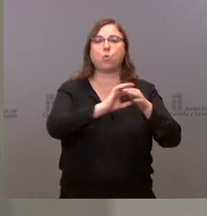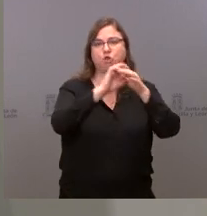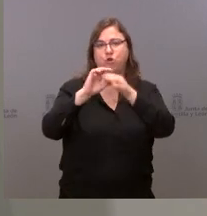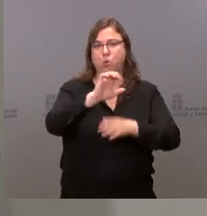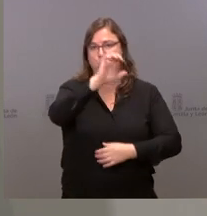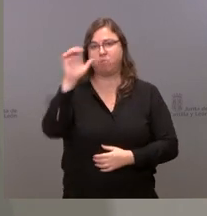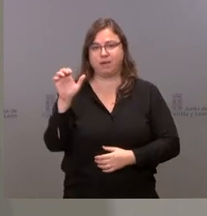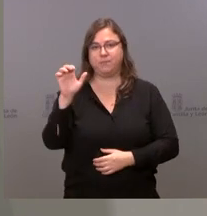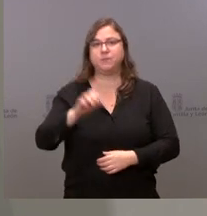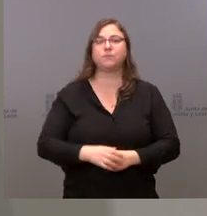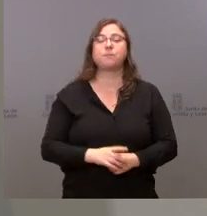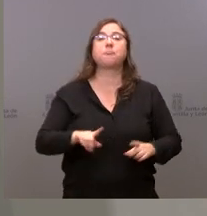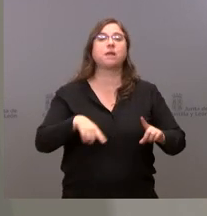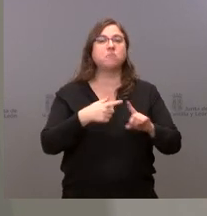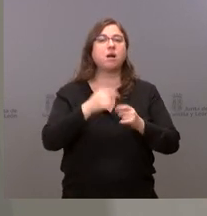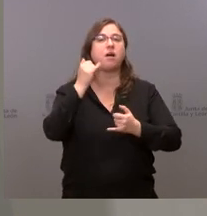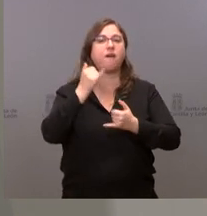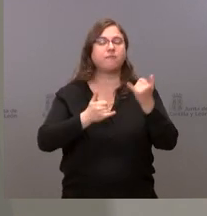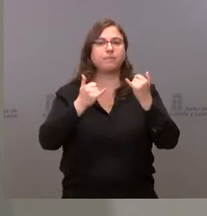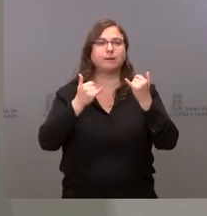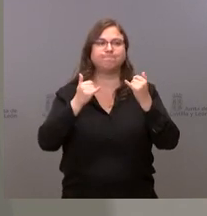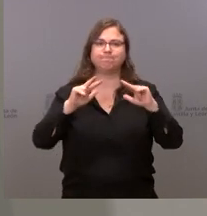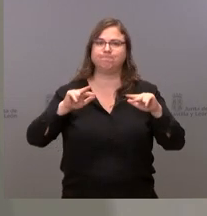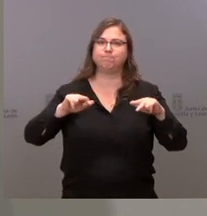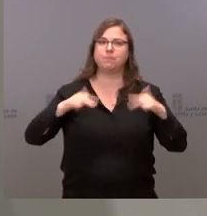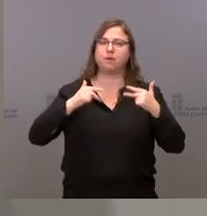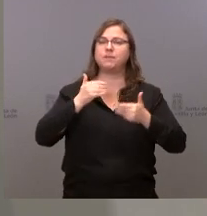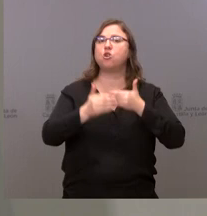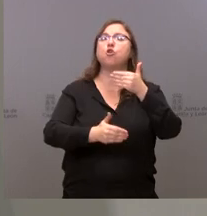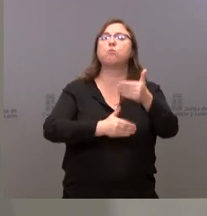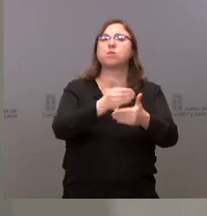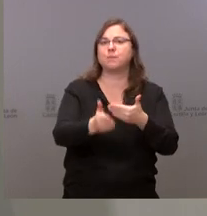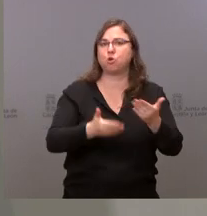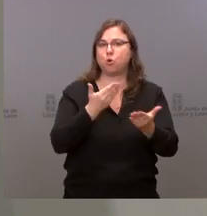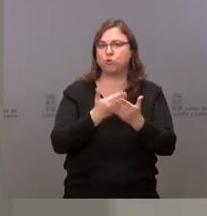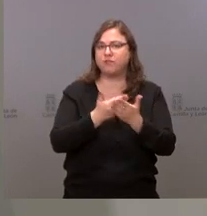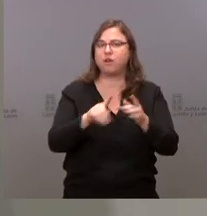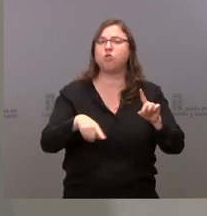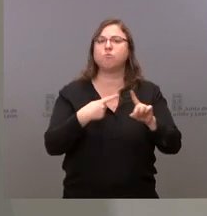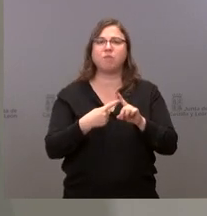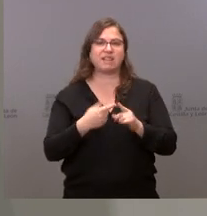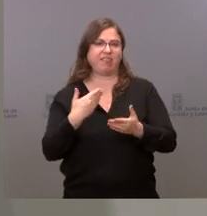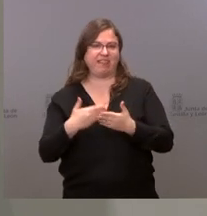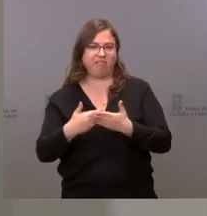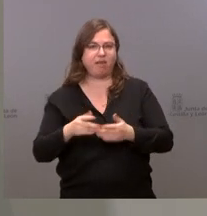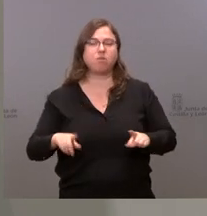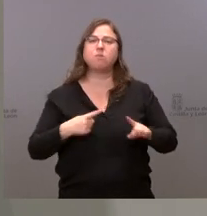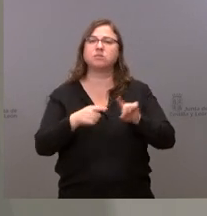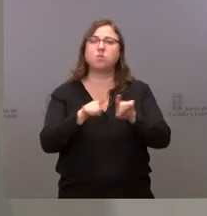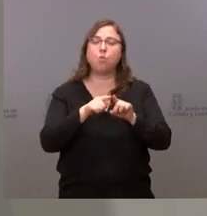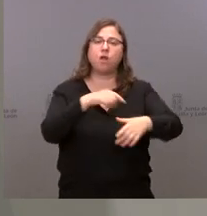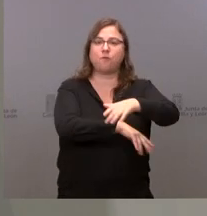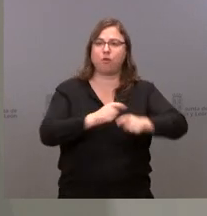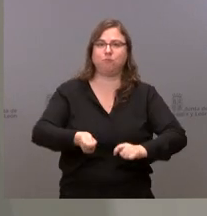y, por tanto, nos va a permitir a su vez proceder a la justificación y a la certificación y también a la recepción de estos